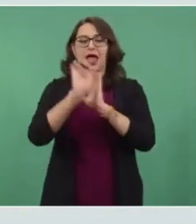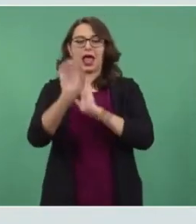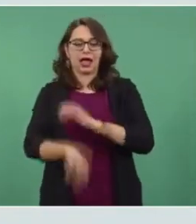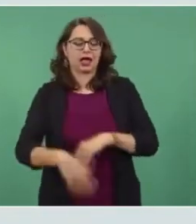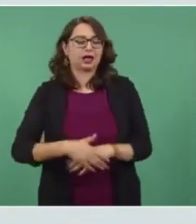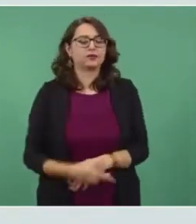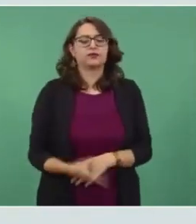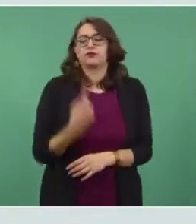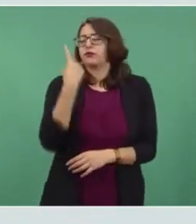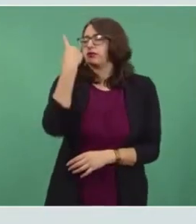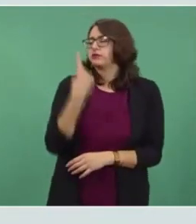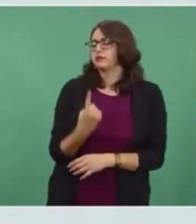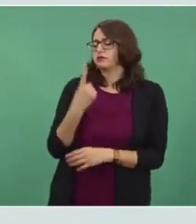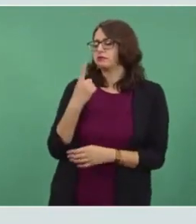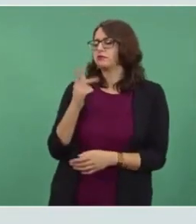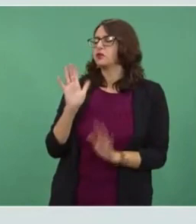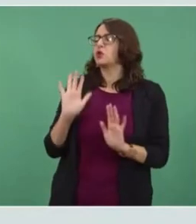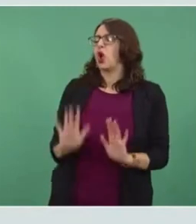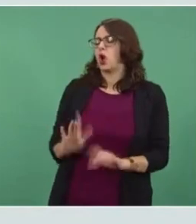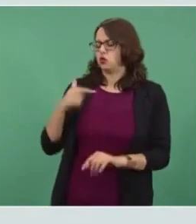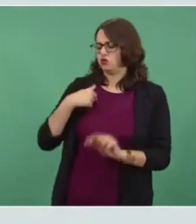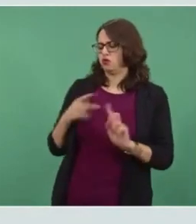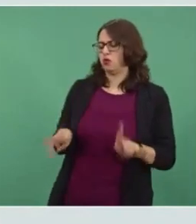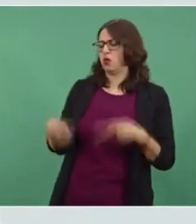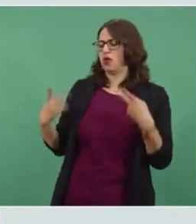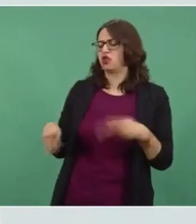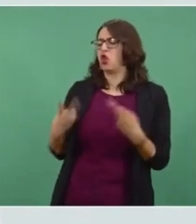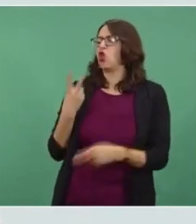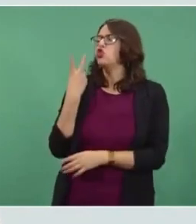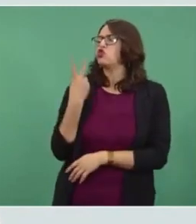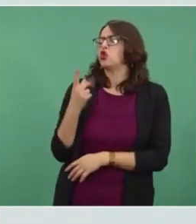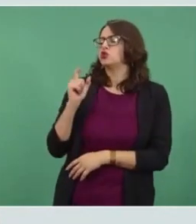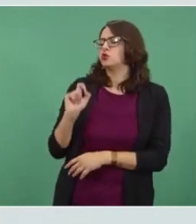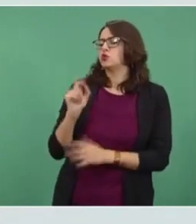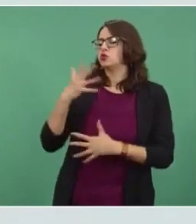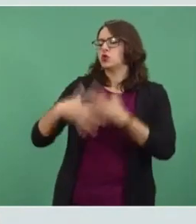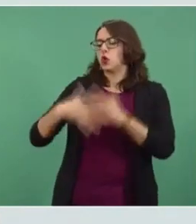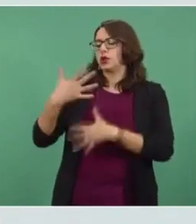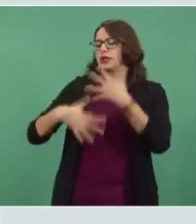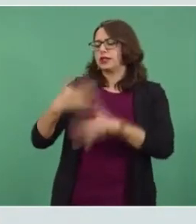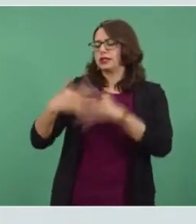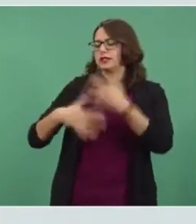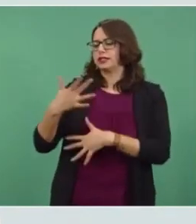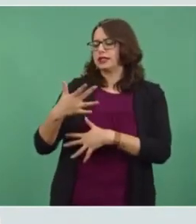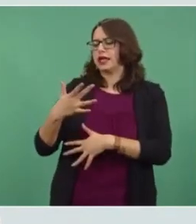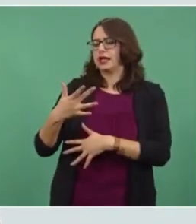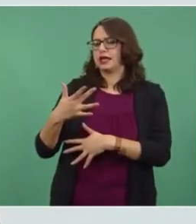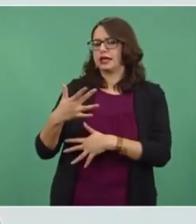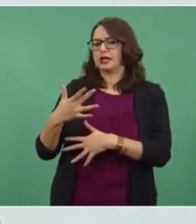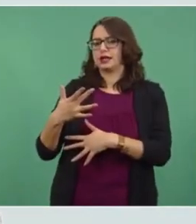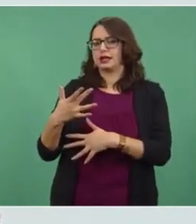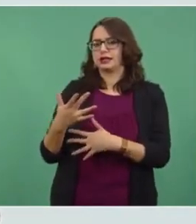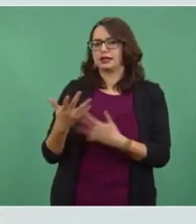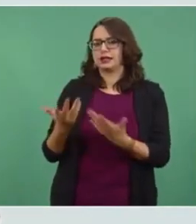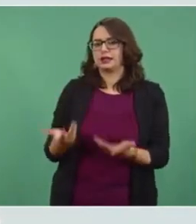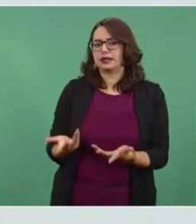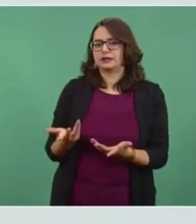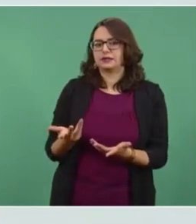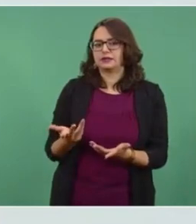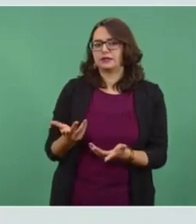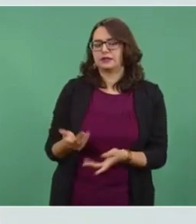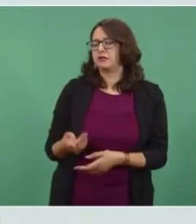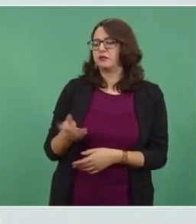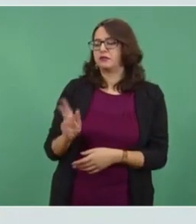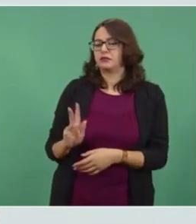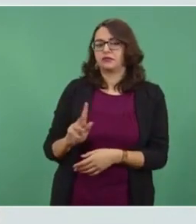.15 kilowatt hora, el kilovatio a dos pesos con